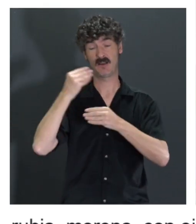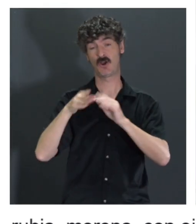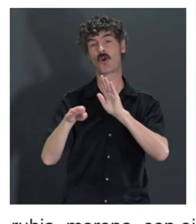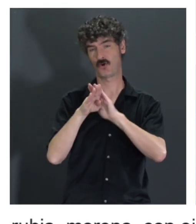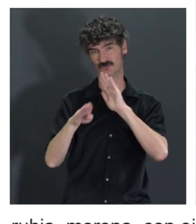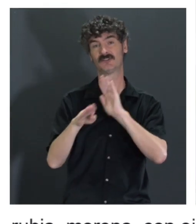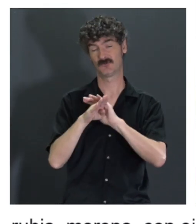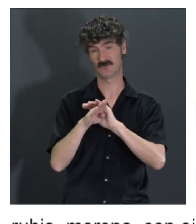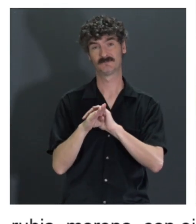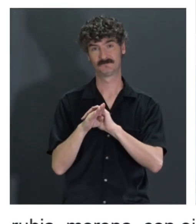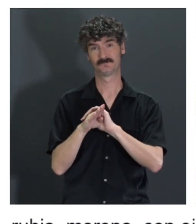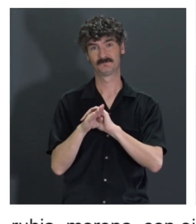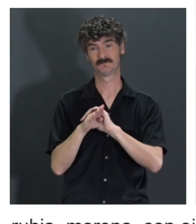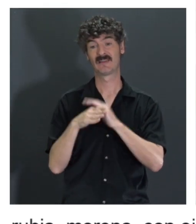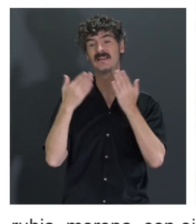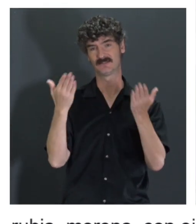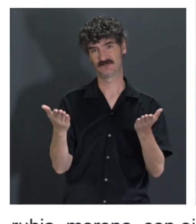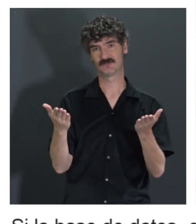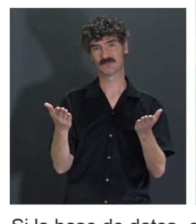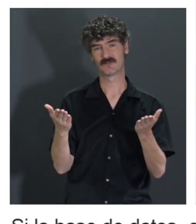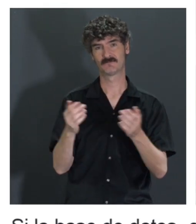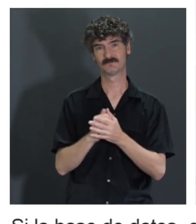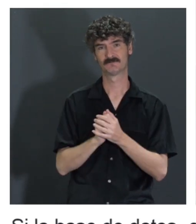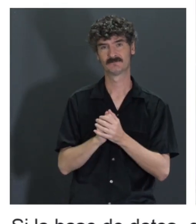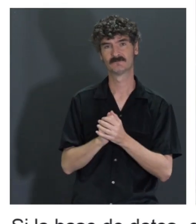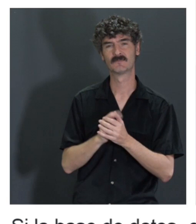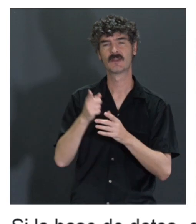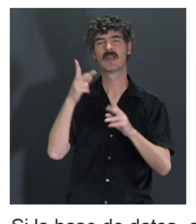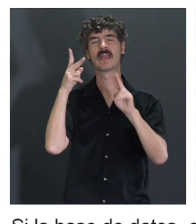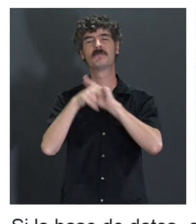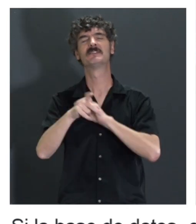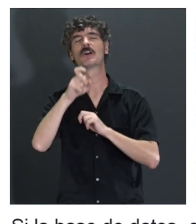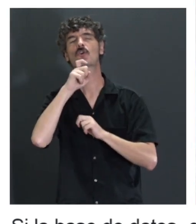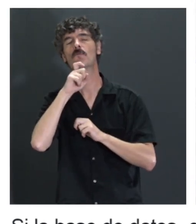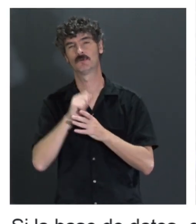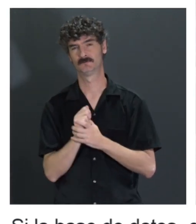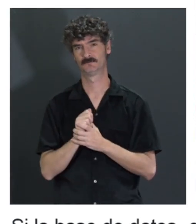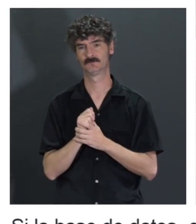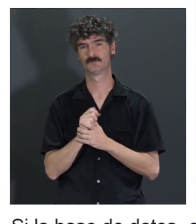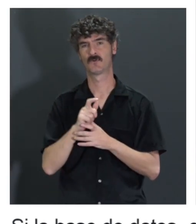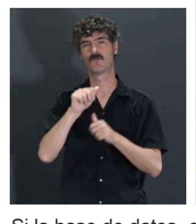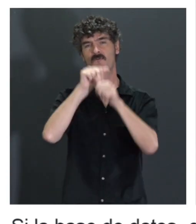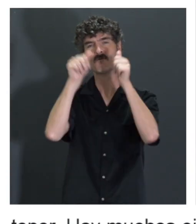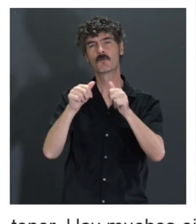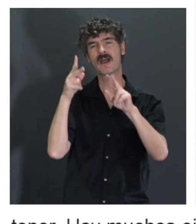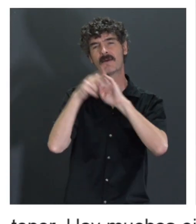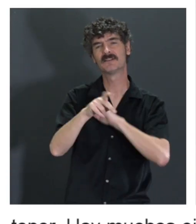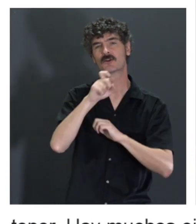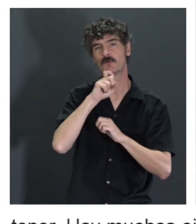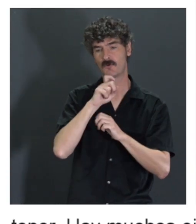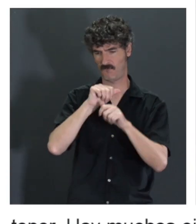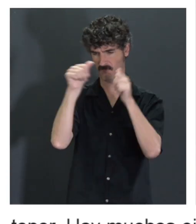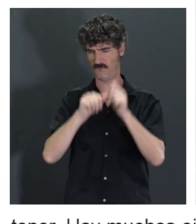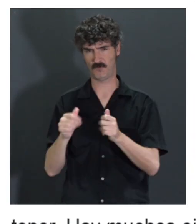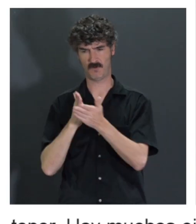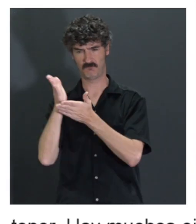a tener, ¿no? Entonces, bueno, hay muchos ejemplos. ¿Cómo puedes evitar eso? Pues mira, ¿de qué manera? Pues hay muchas formas, Rosa.